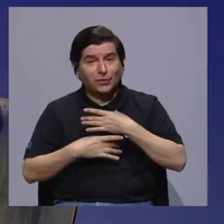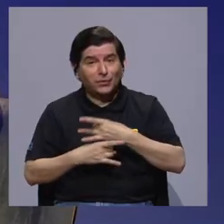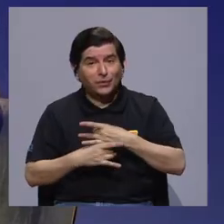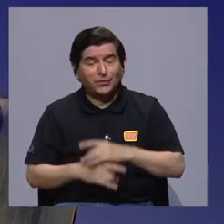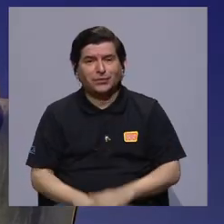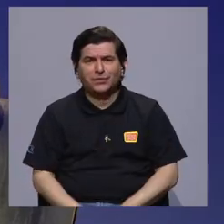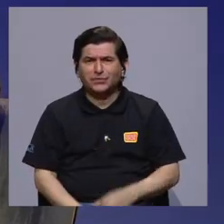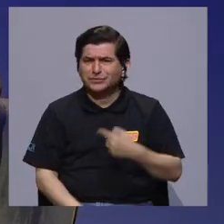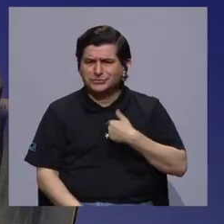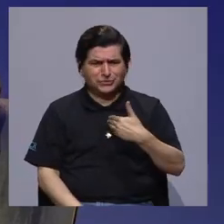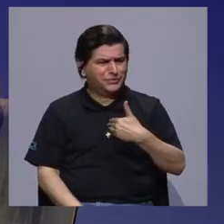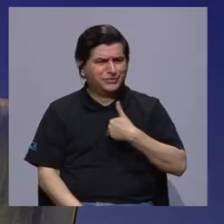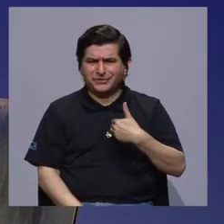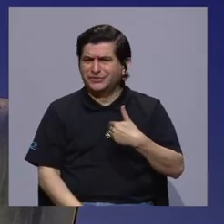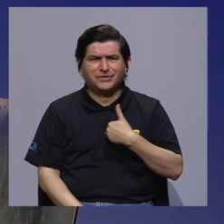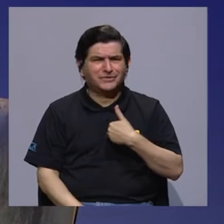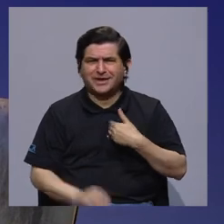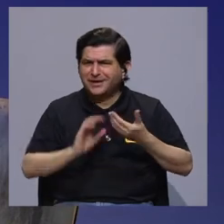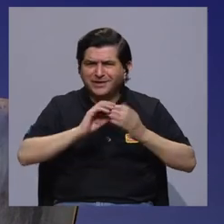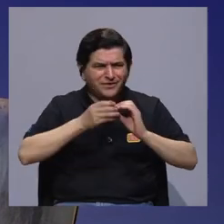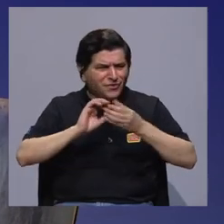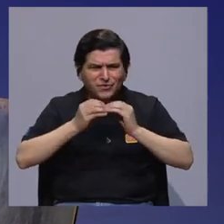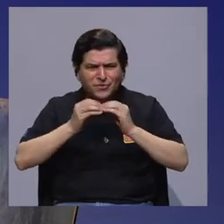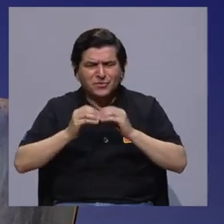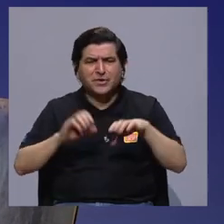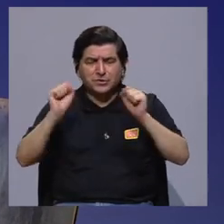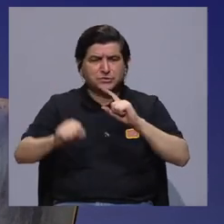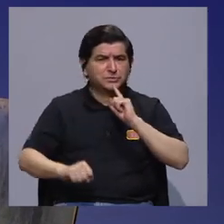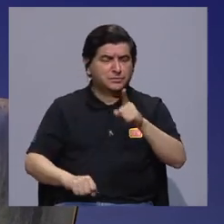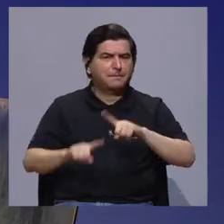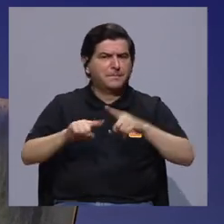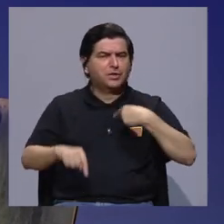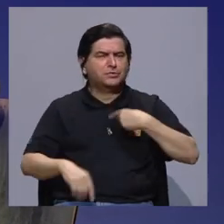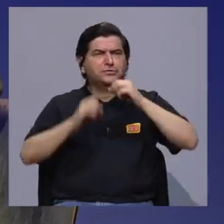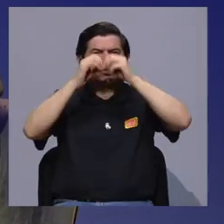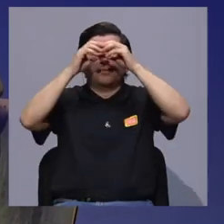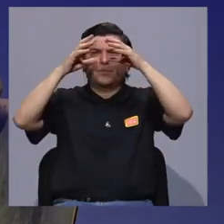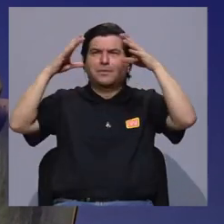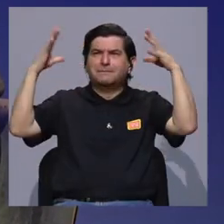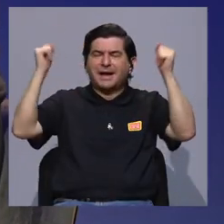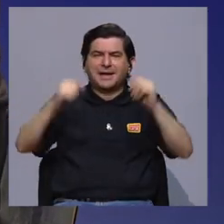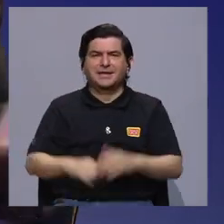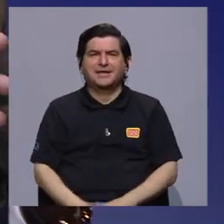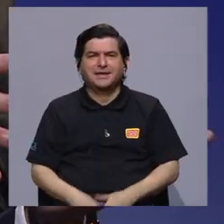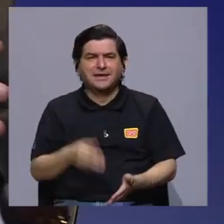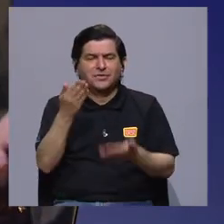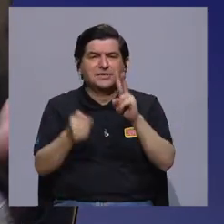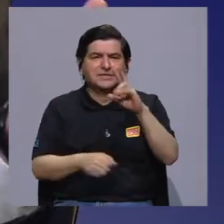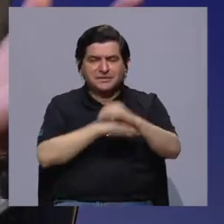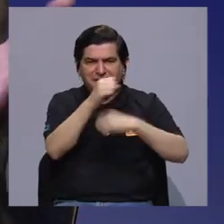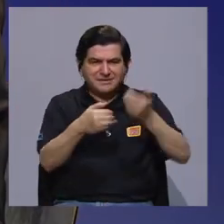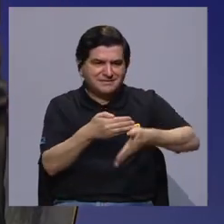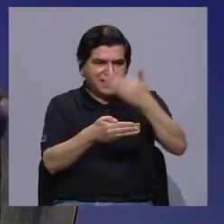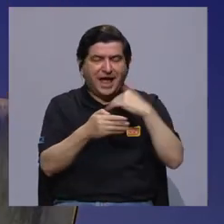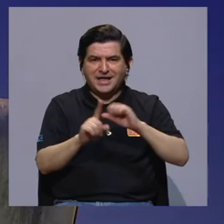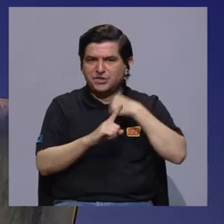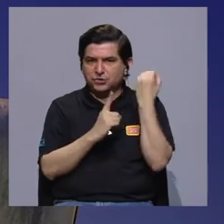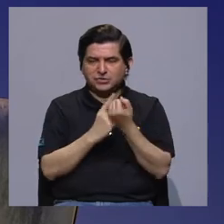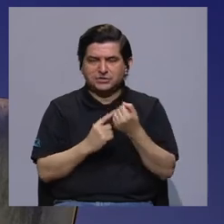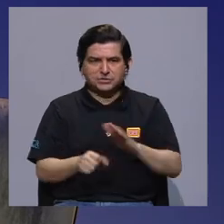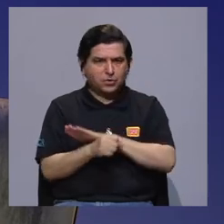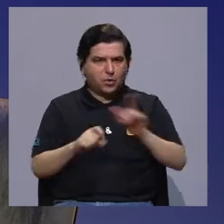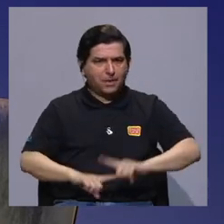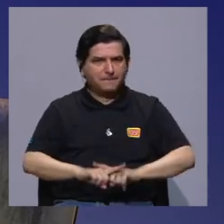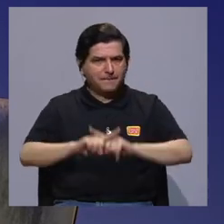Interesante, pues, no tengo los datos como para afirmarlo, pero me puedo imaginar que escasos 20 años